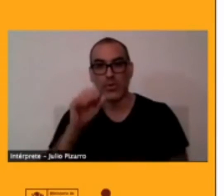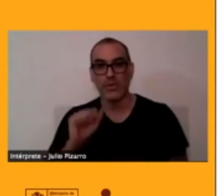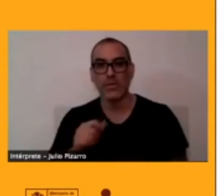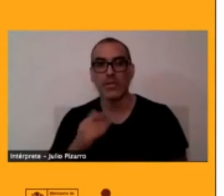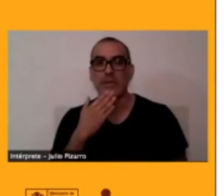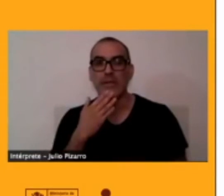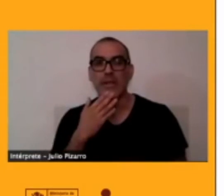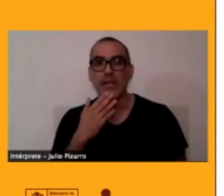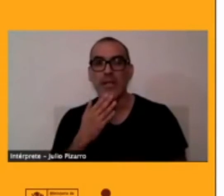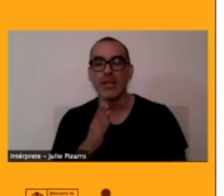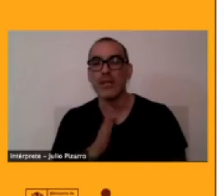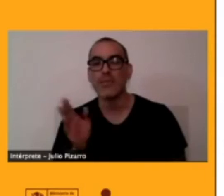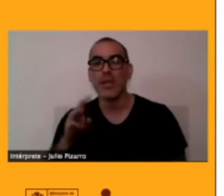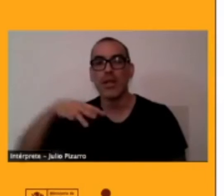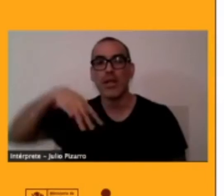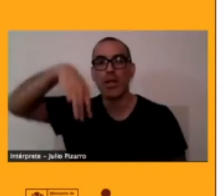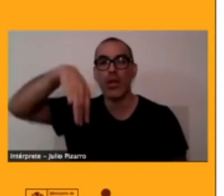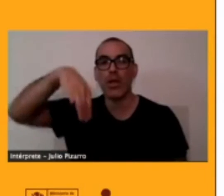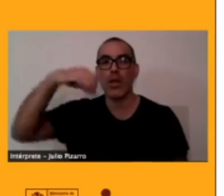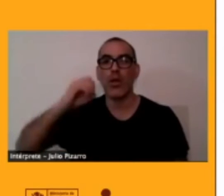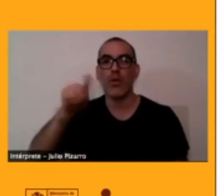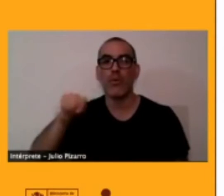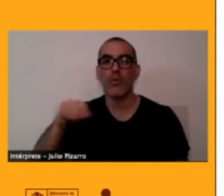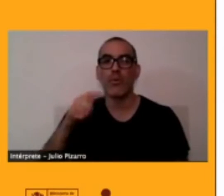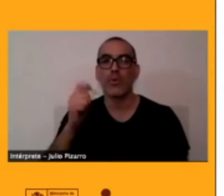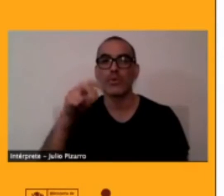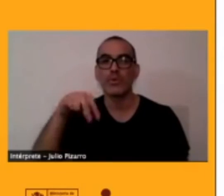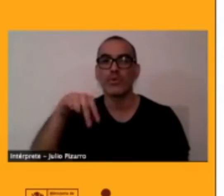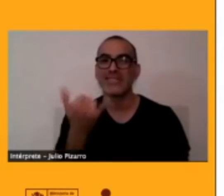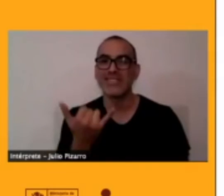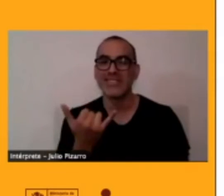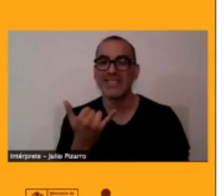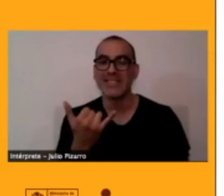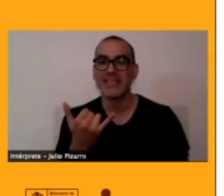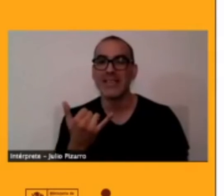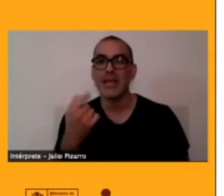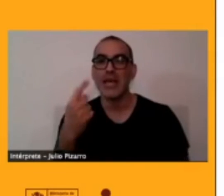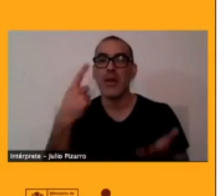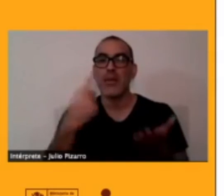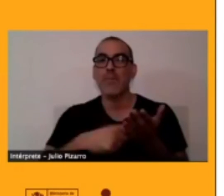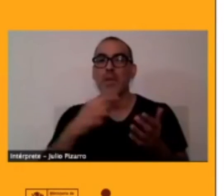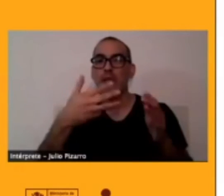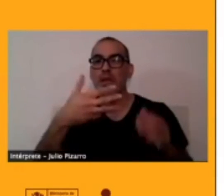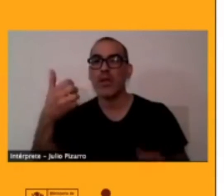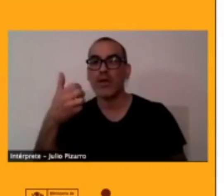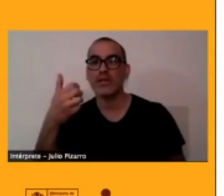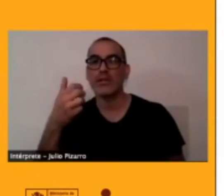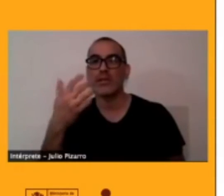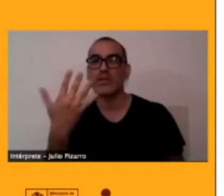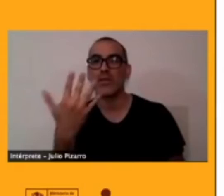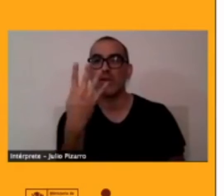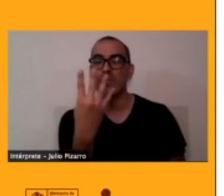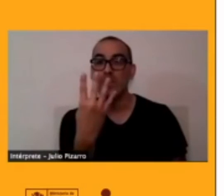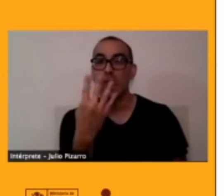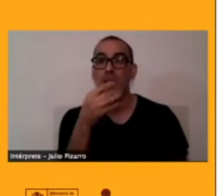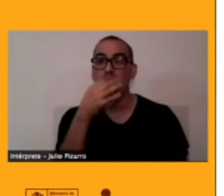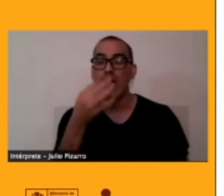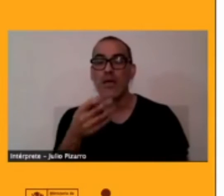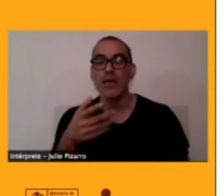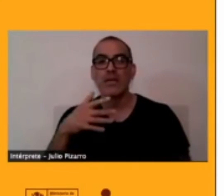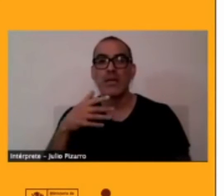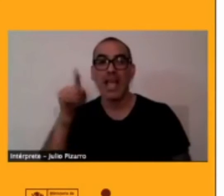por Peine, pudo rescatar grabaciones. Y esa es la riqueza de estos investigadores que yo llamo pioneros.